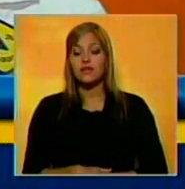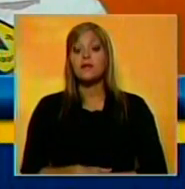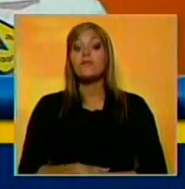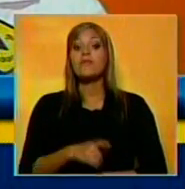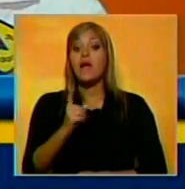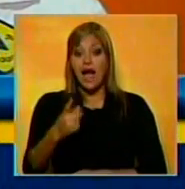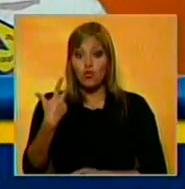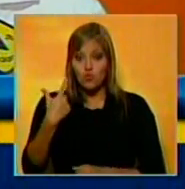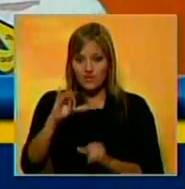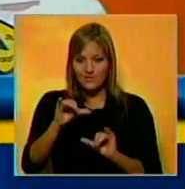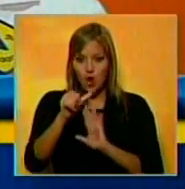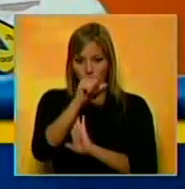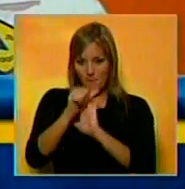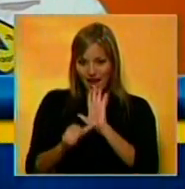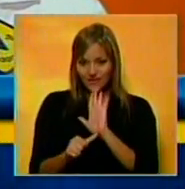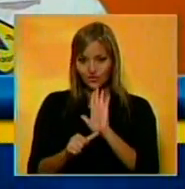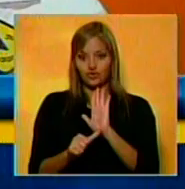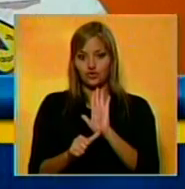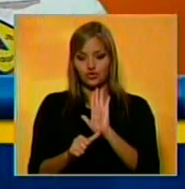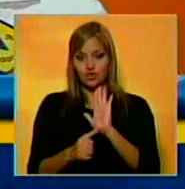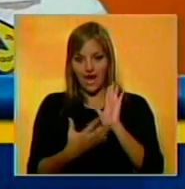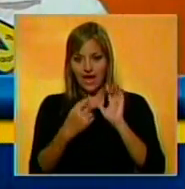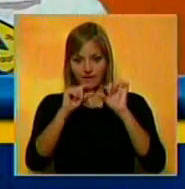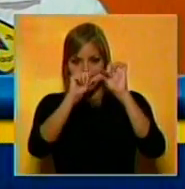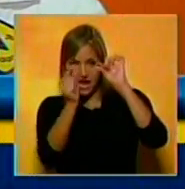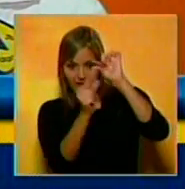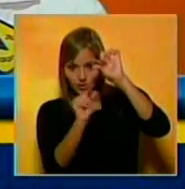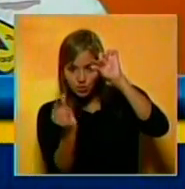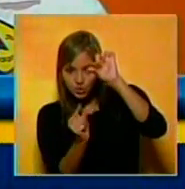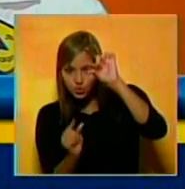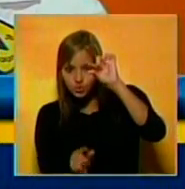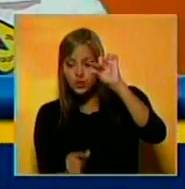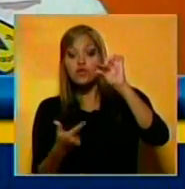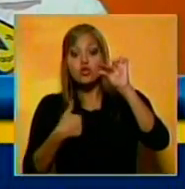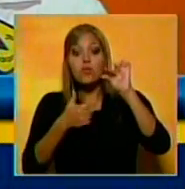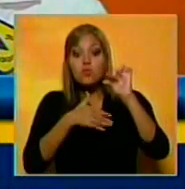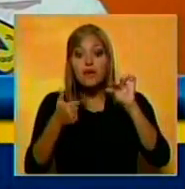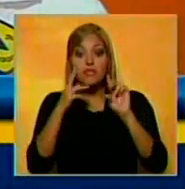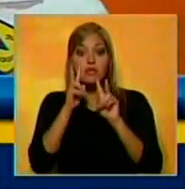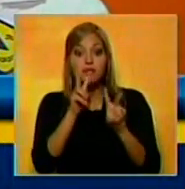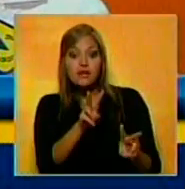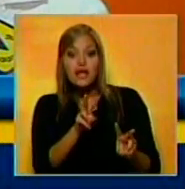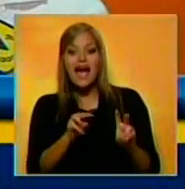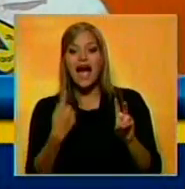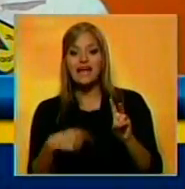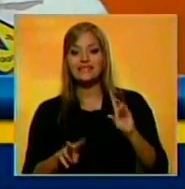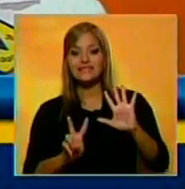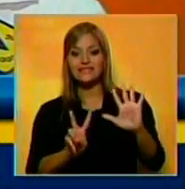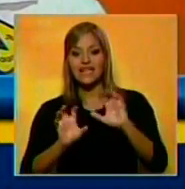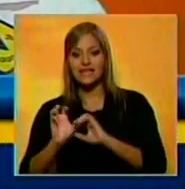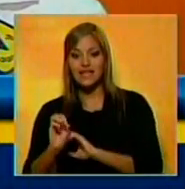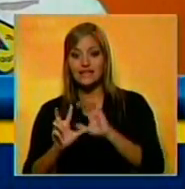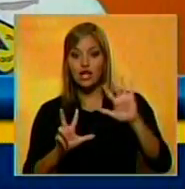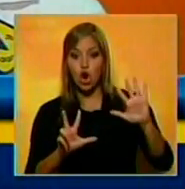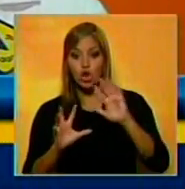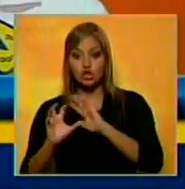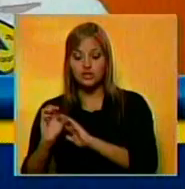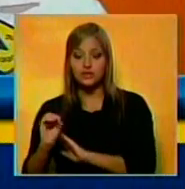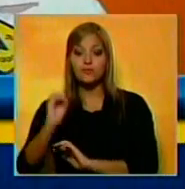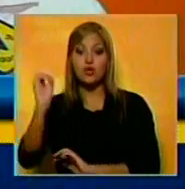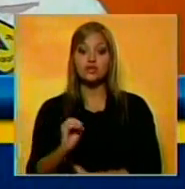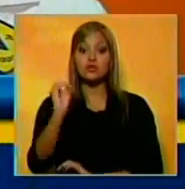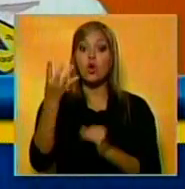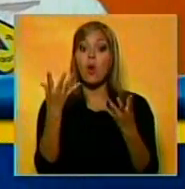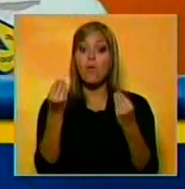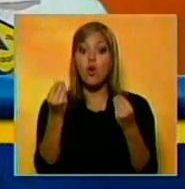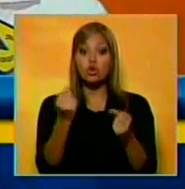cirugía con la cual yo le pueda llevar a un paciente que pierda del 70 al 80% de su exceso